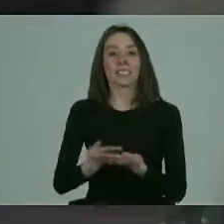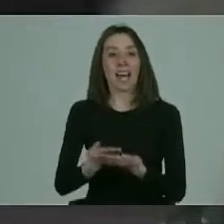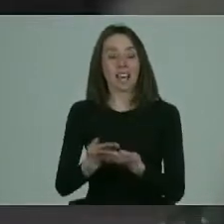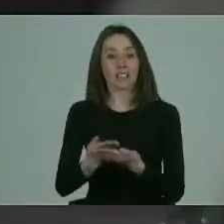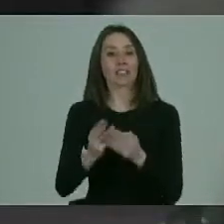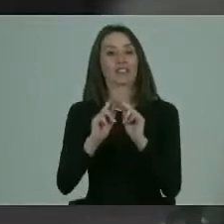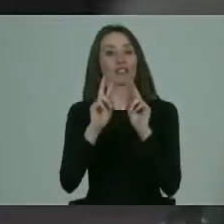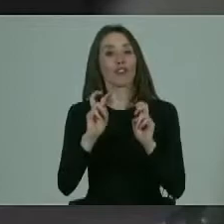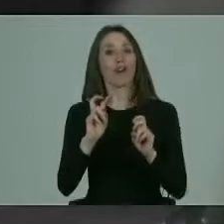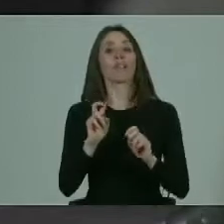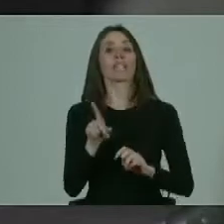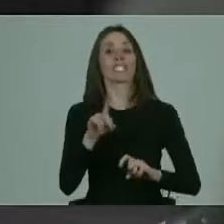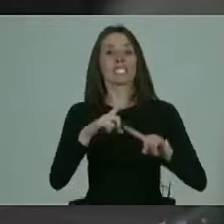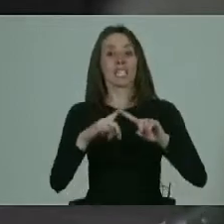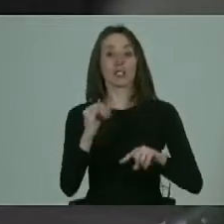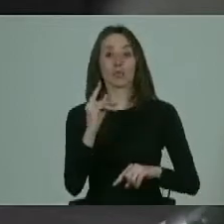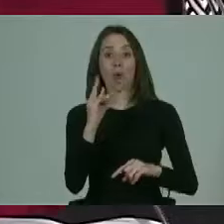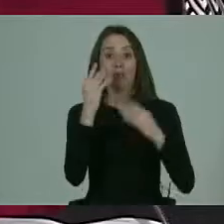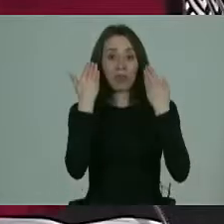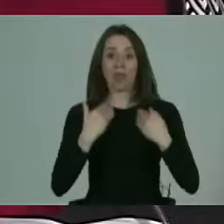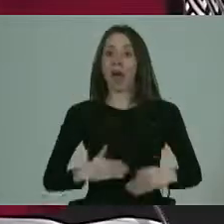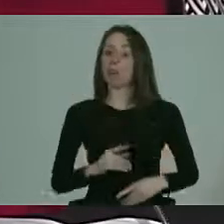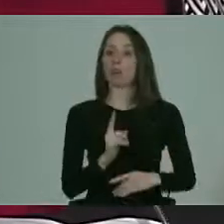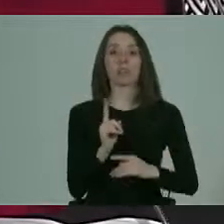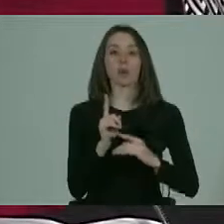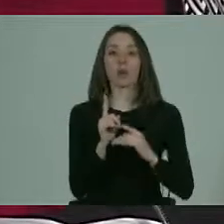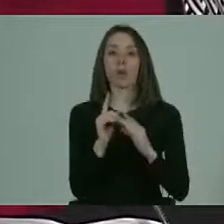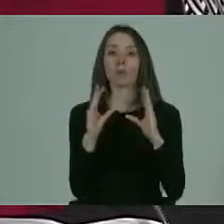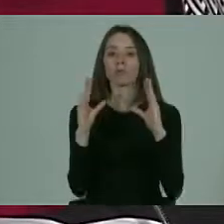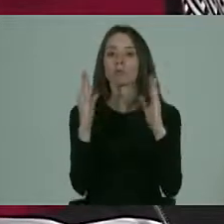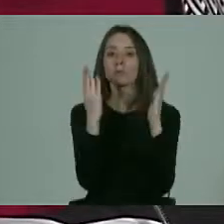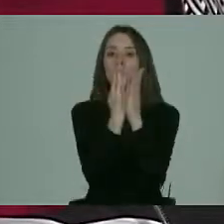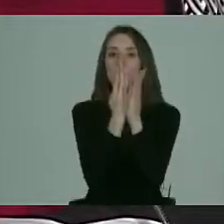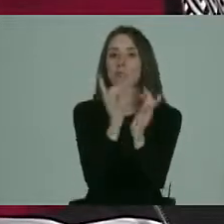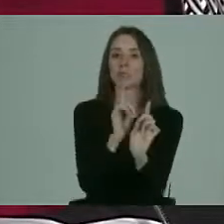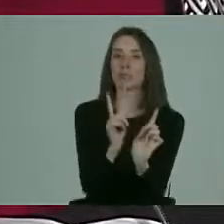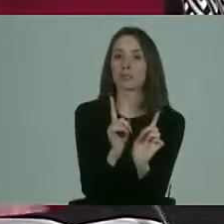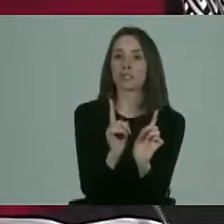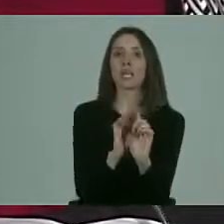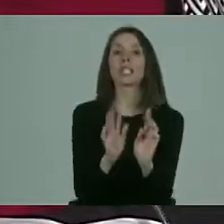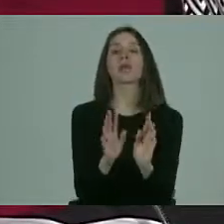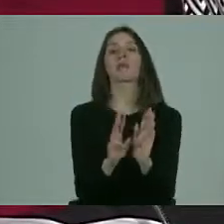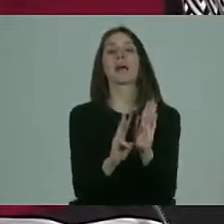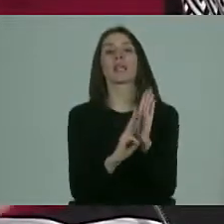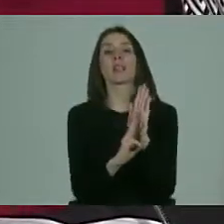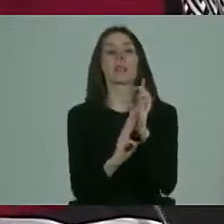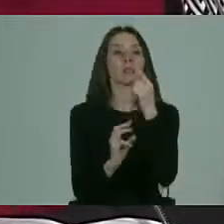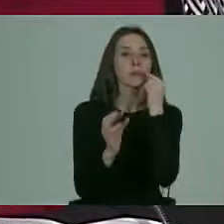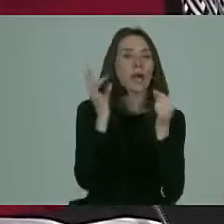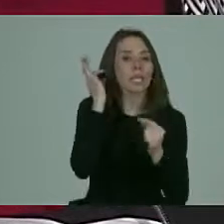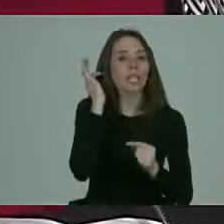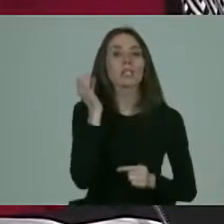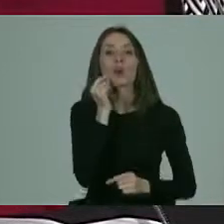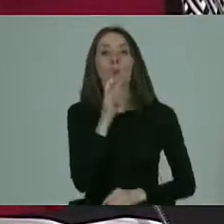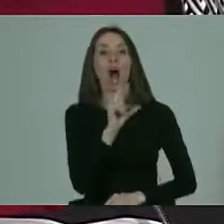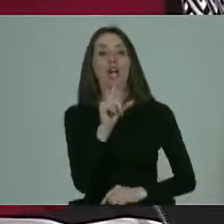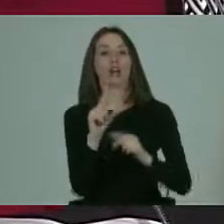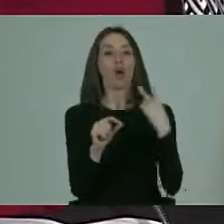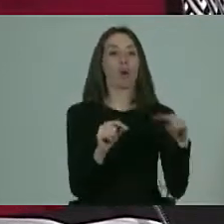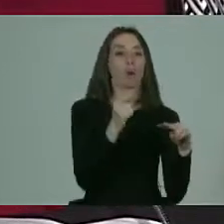relación a la sexualidad, no se aborda, salvo cosas como identidad de género, rol de género.